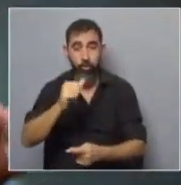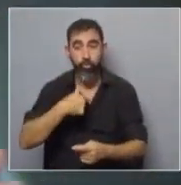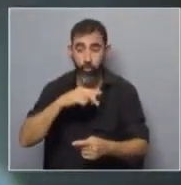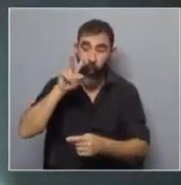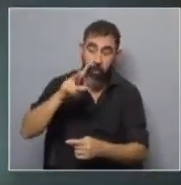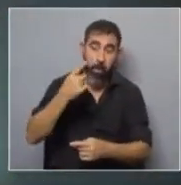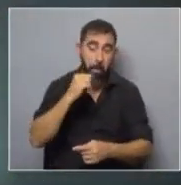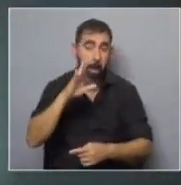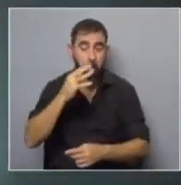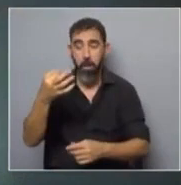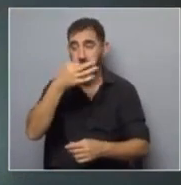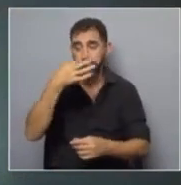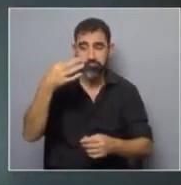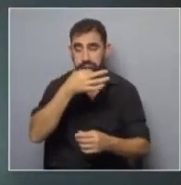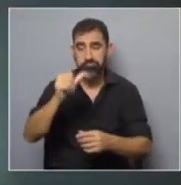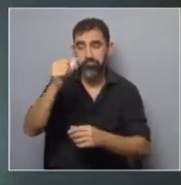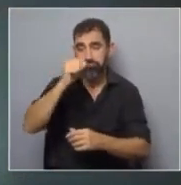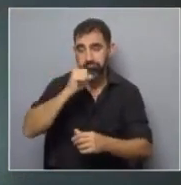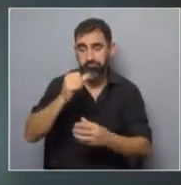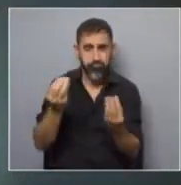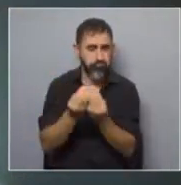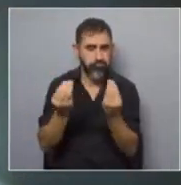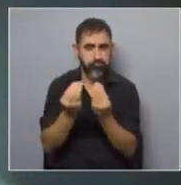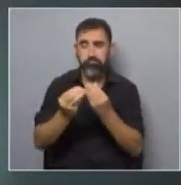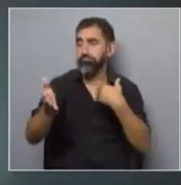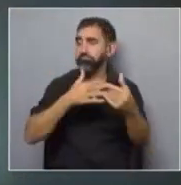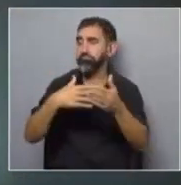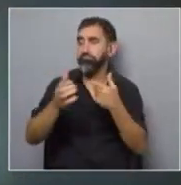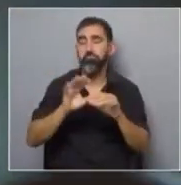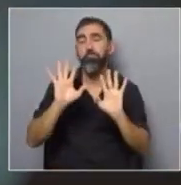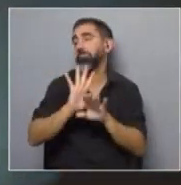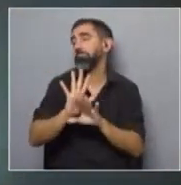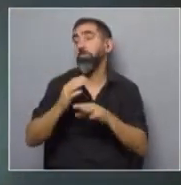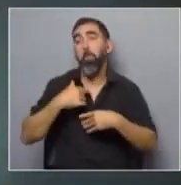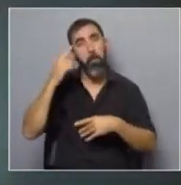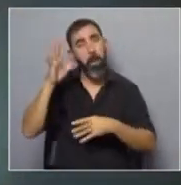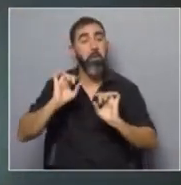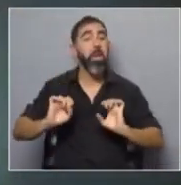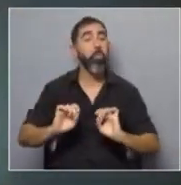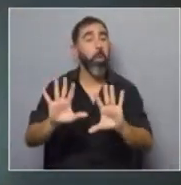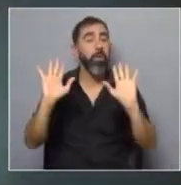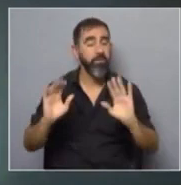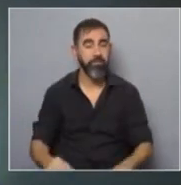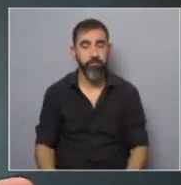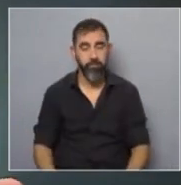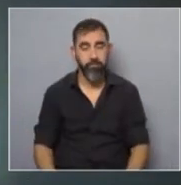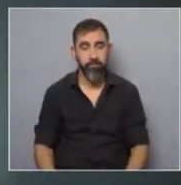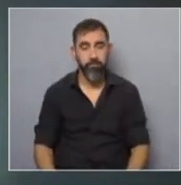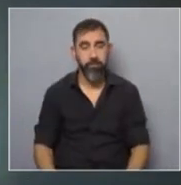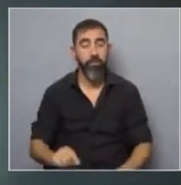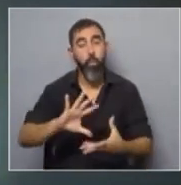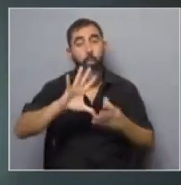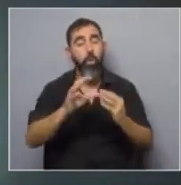yo vea a mis padres consumiendo volúmenes relativamente elevados sin ningún tipo de problematización al respecto. Eso se llama modelo